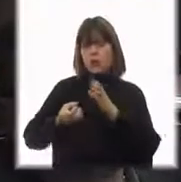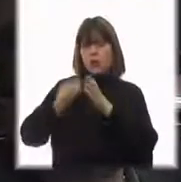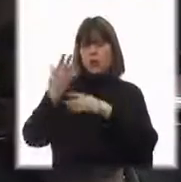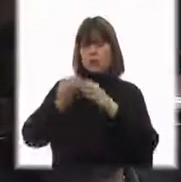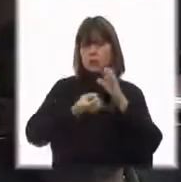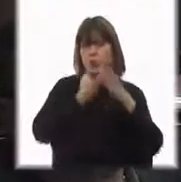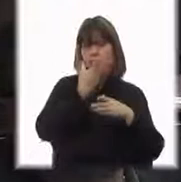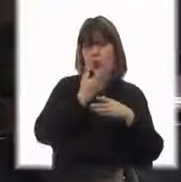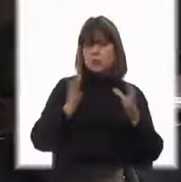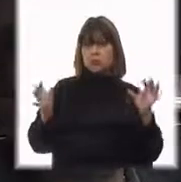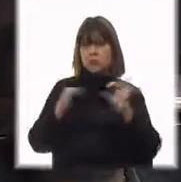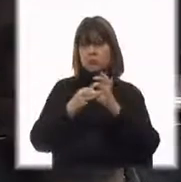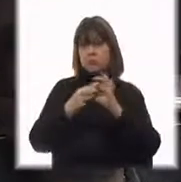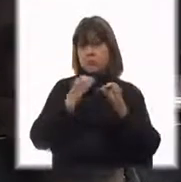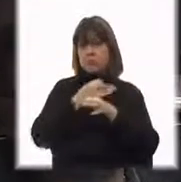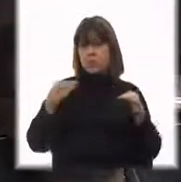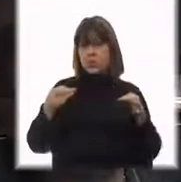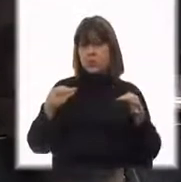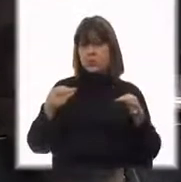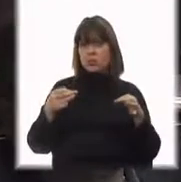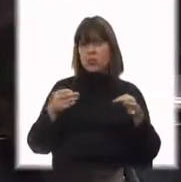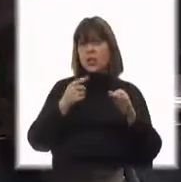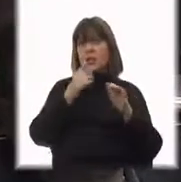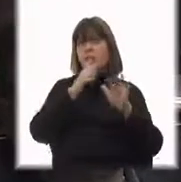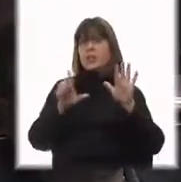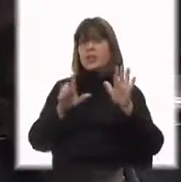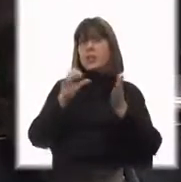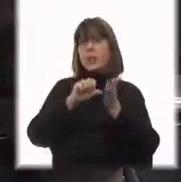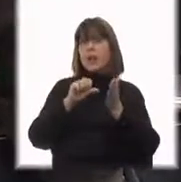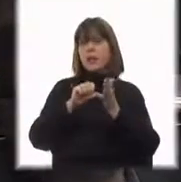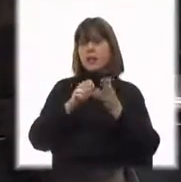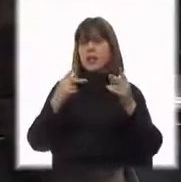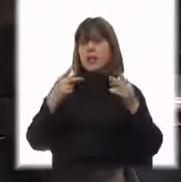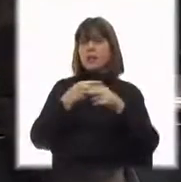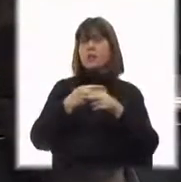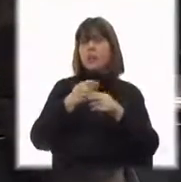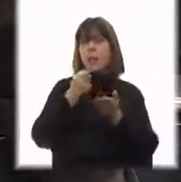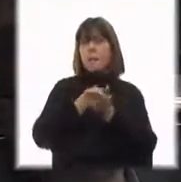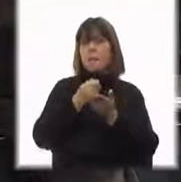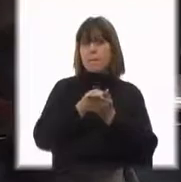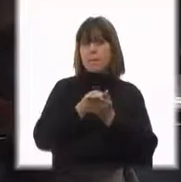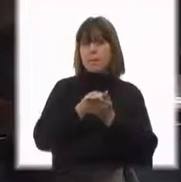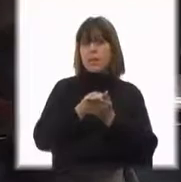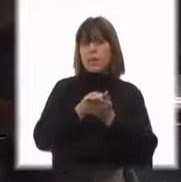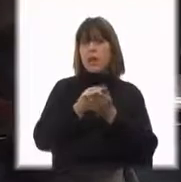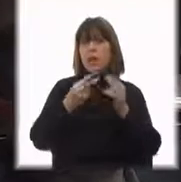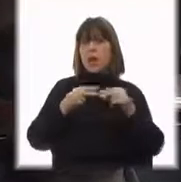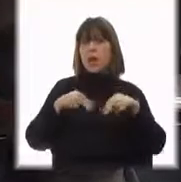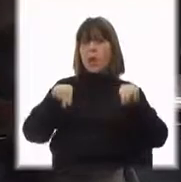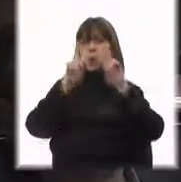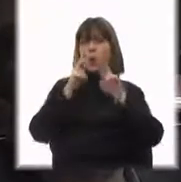ideal. Hay 17 países que limitan los pagos y los montos. La Naciones Unidas tiene